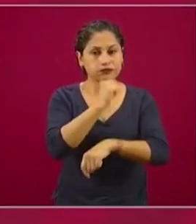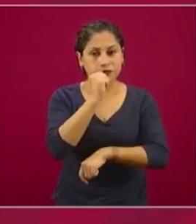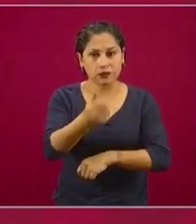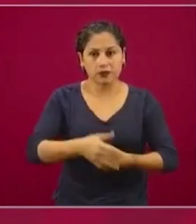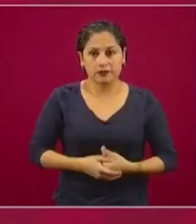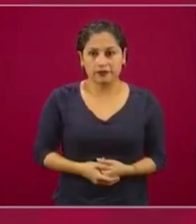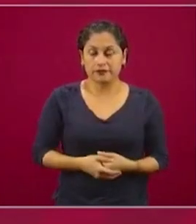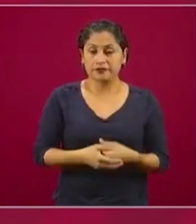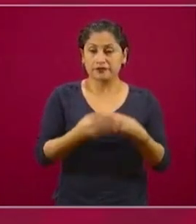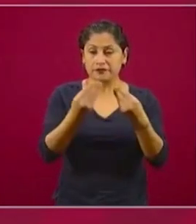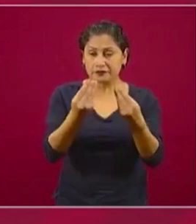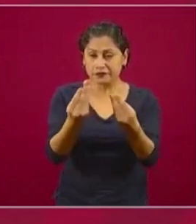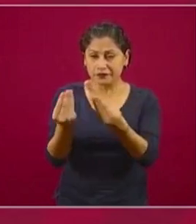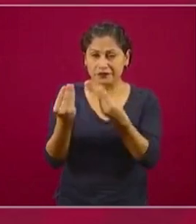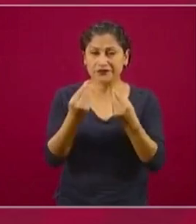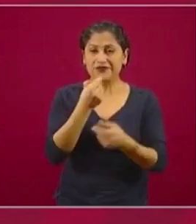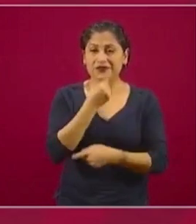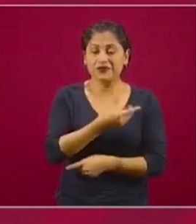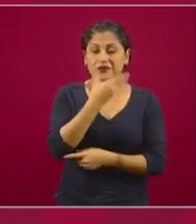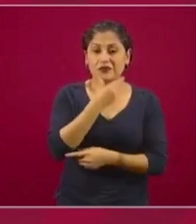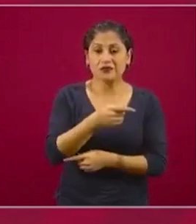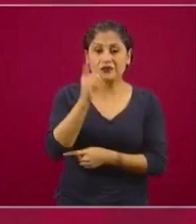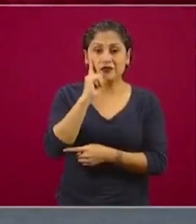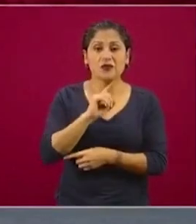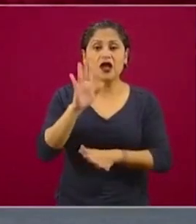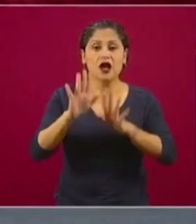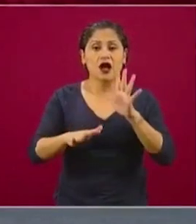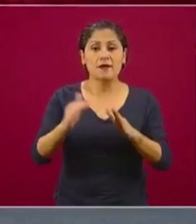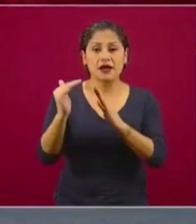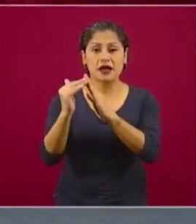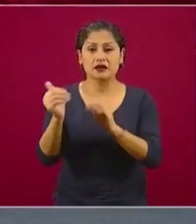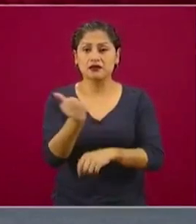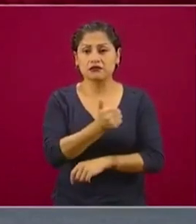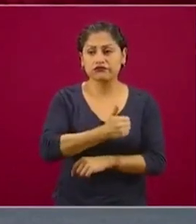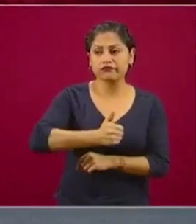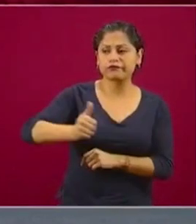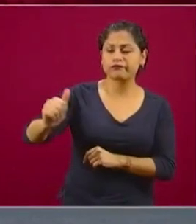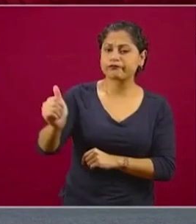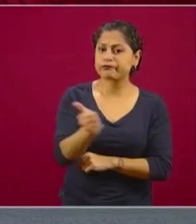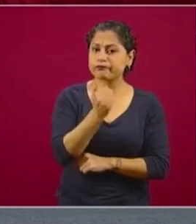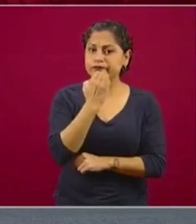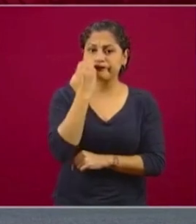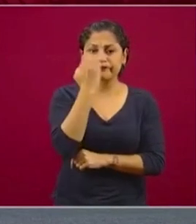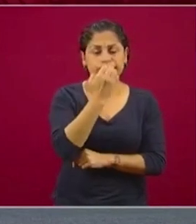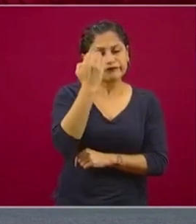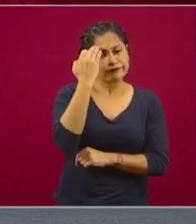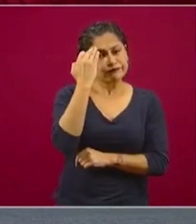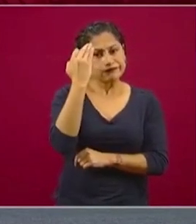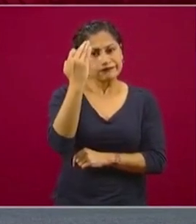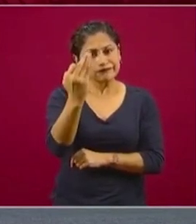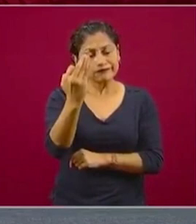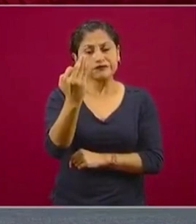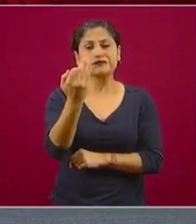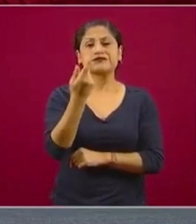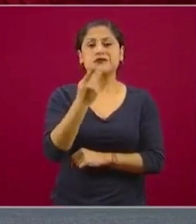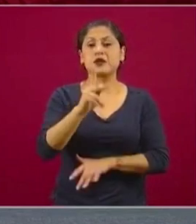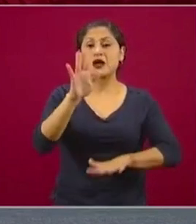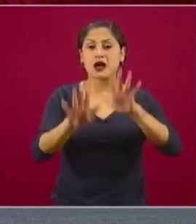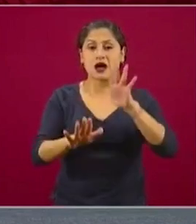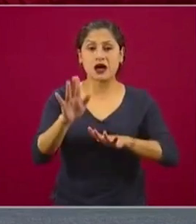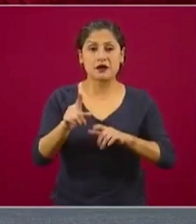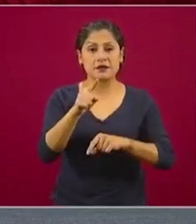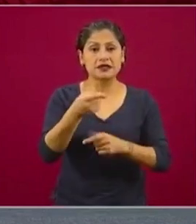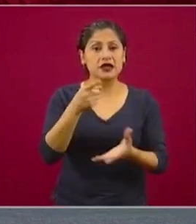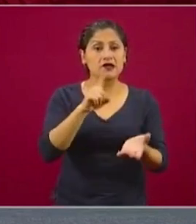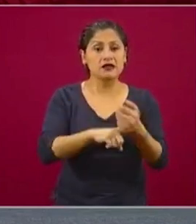ir a la escuela también implica hacer largos recorridos lejos de casa. En ocasiones estas escuelas no tienen los servicios, están